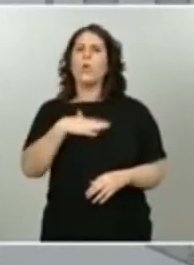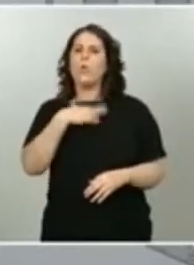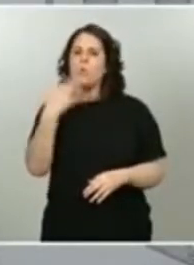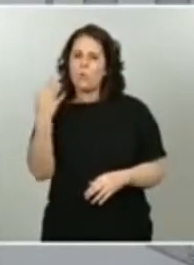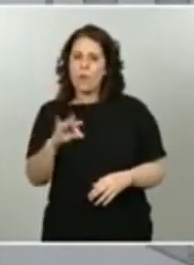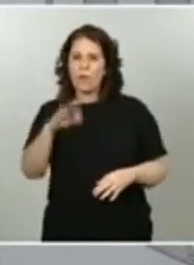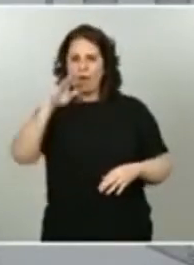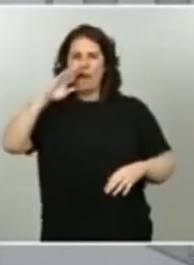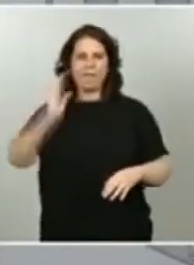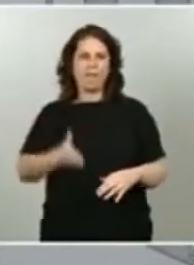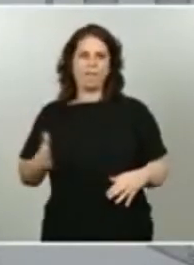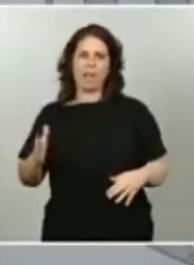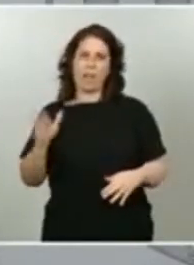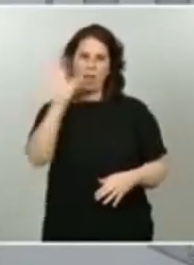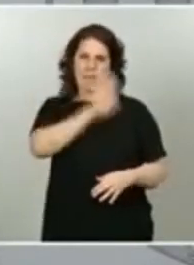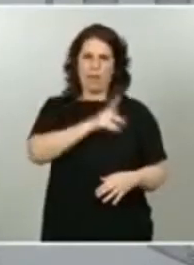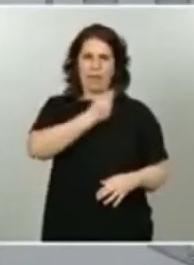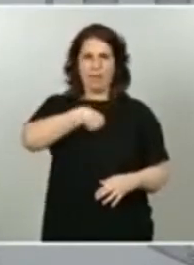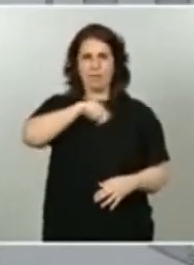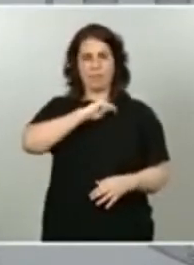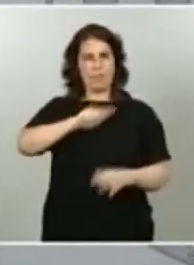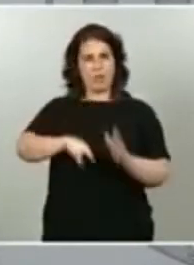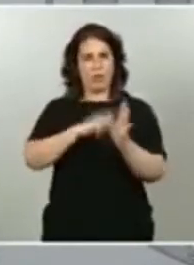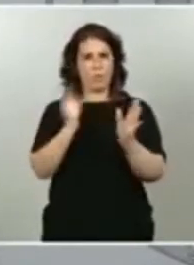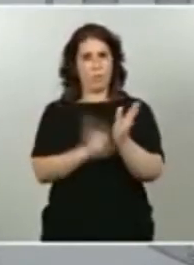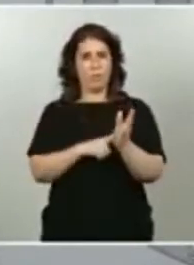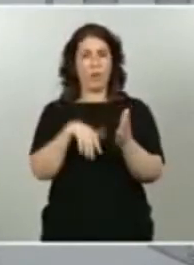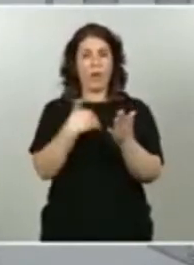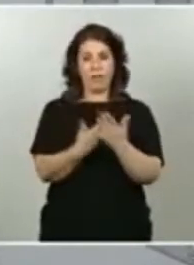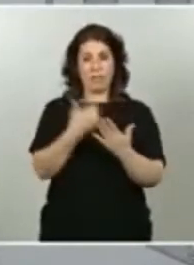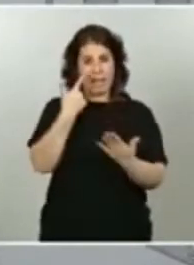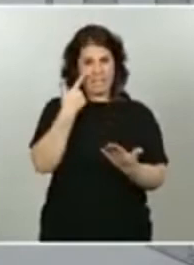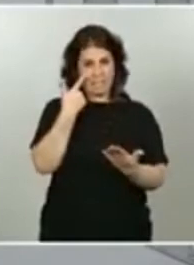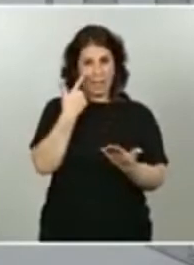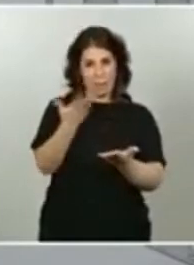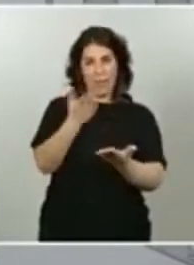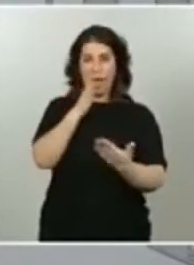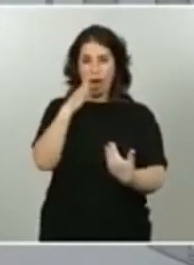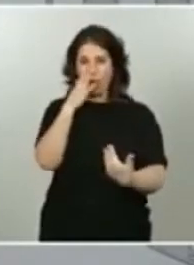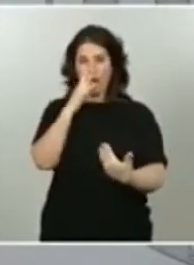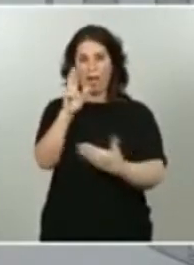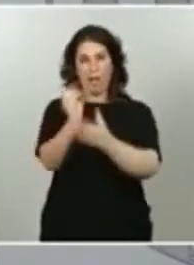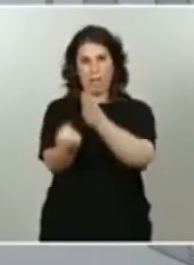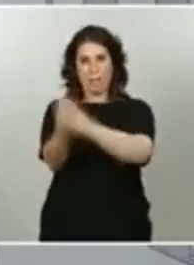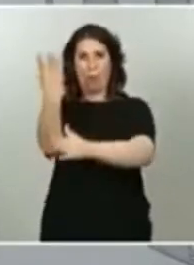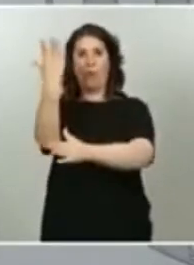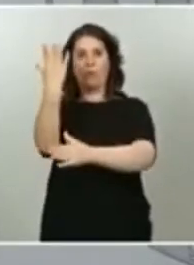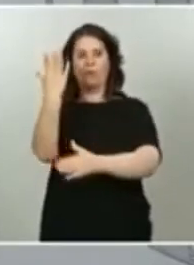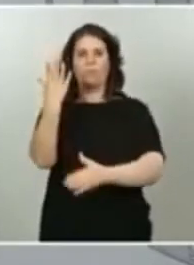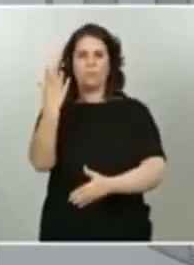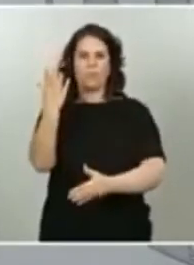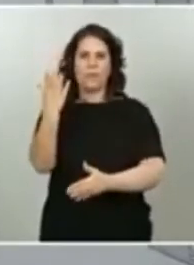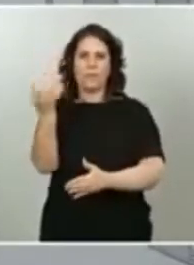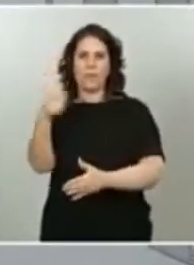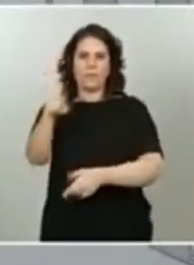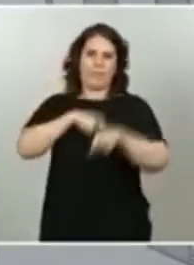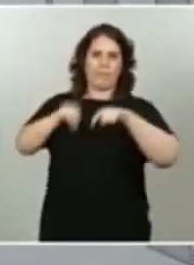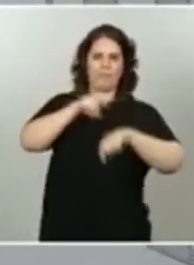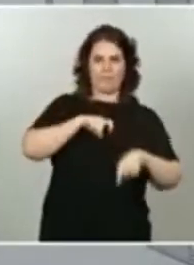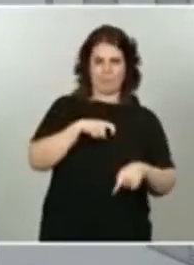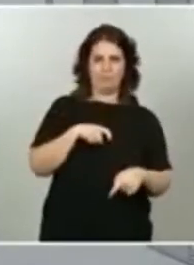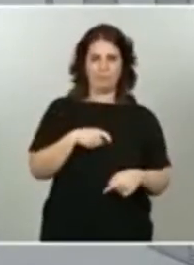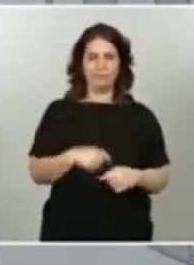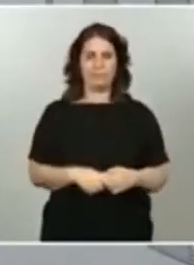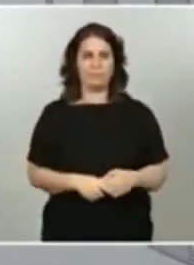del país. Y, de hecho, lo estamos viendo con algunos rebrotes que obligan a revertir pasos. Por eso, hacemos,